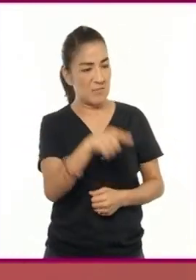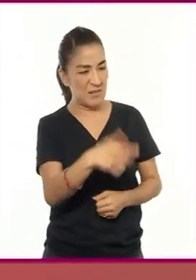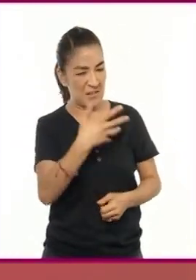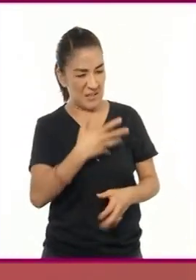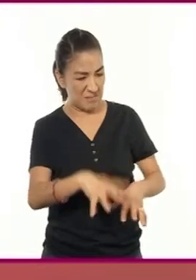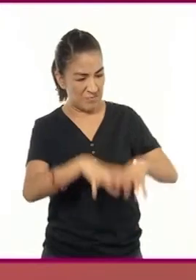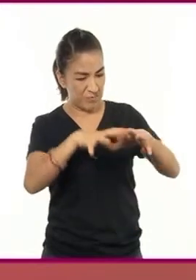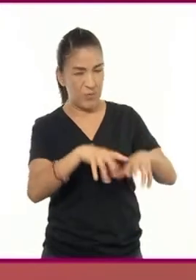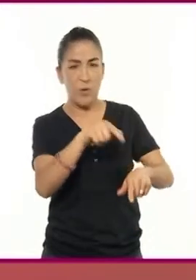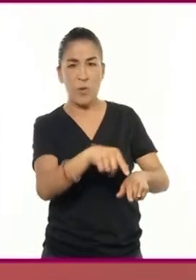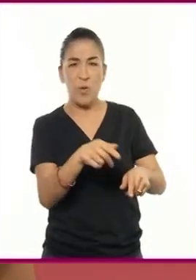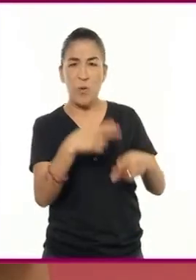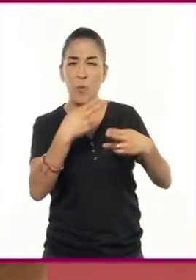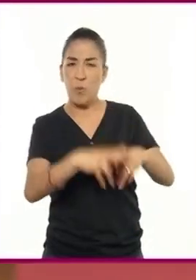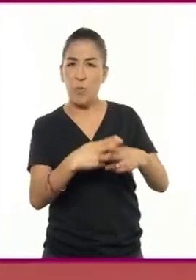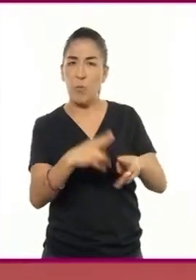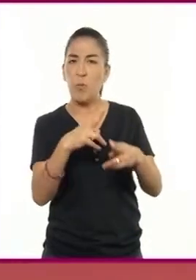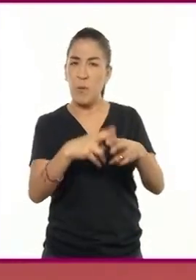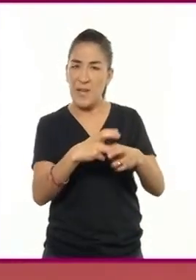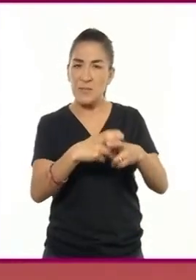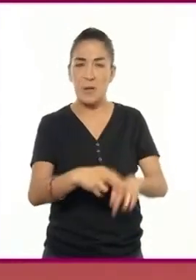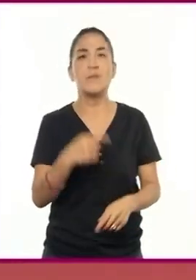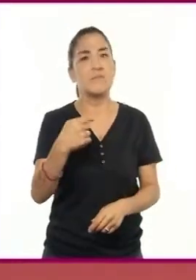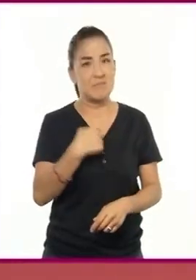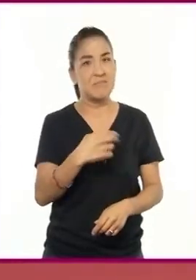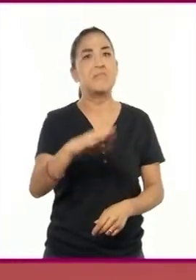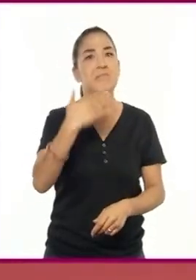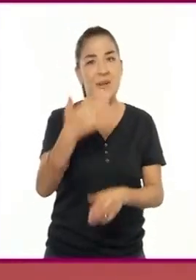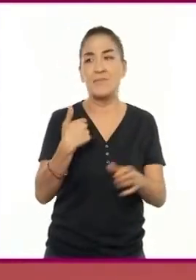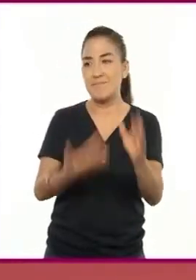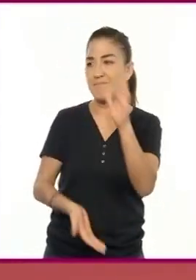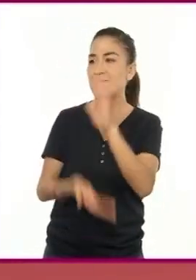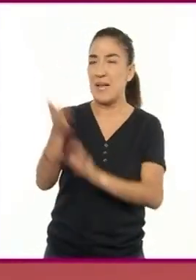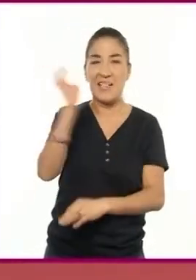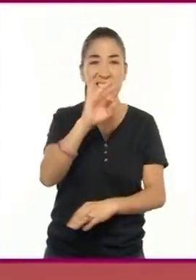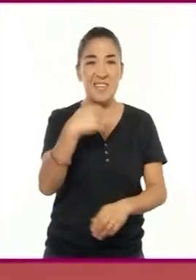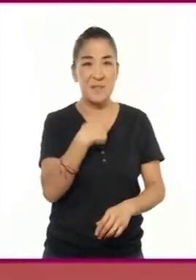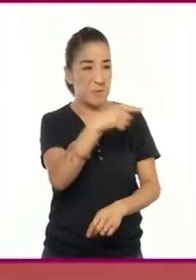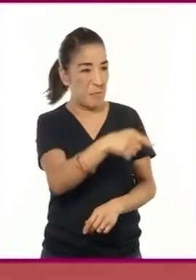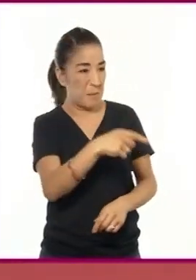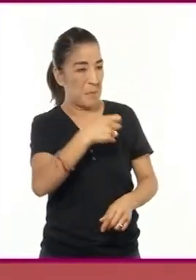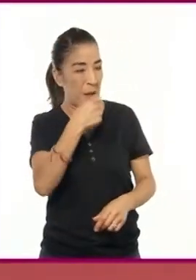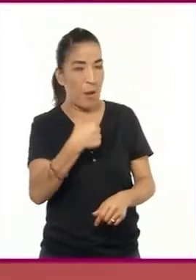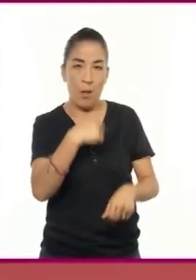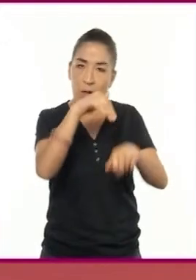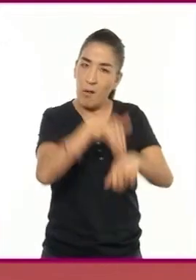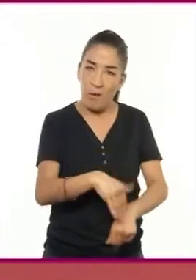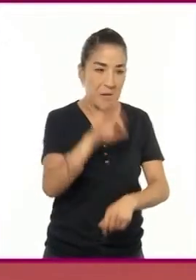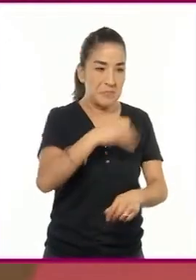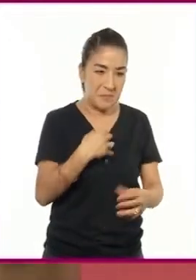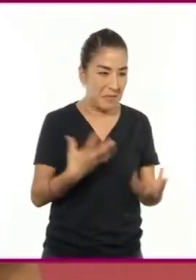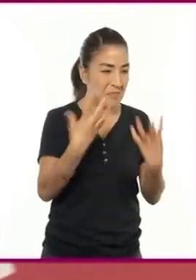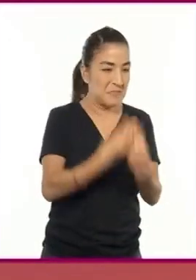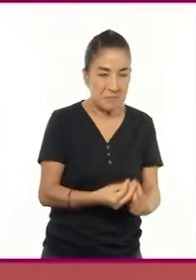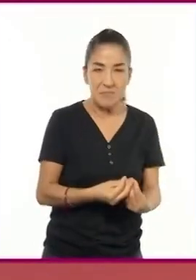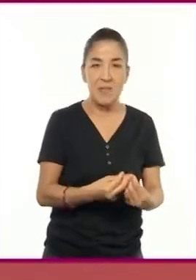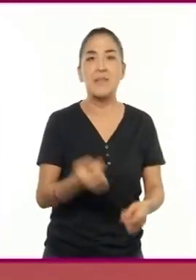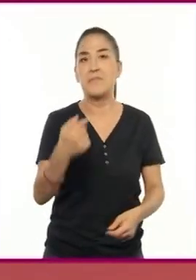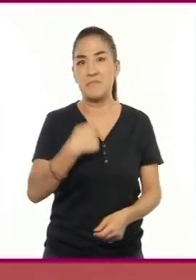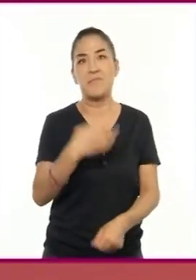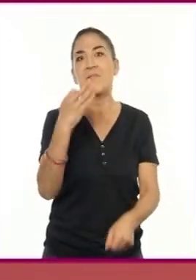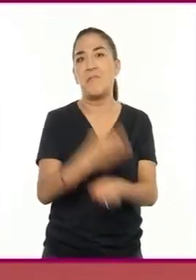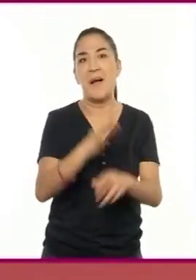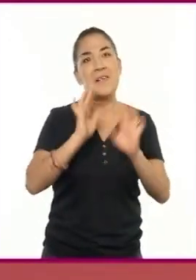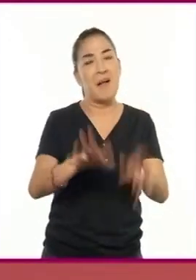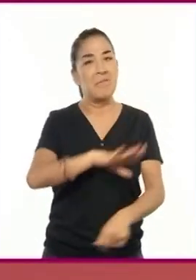pila de huesos? Definitivamente hice bien en seguir adelante. Pues, si le hubiera hecho caso a ese viejo en aquel entonces, ahora también